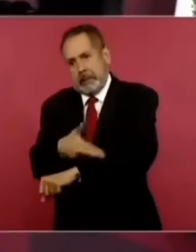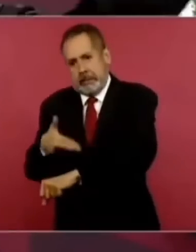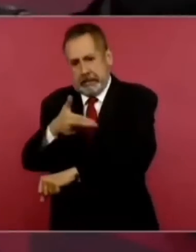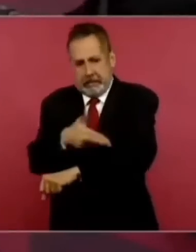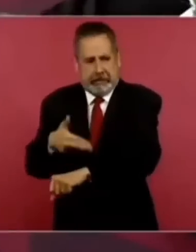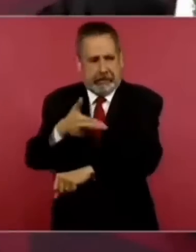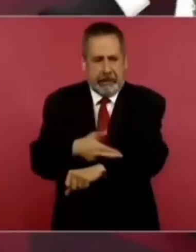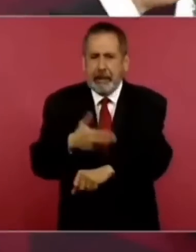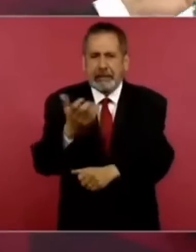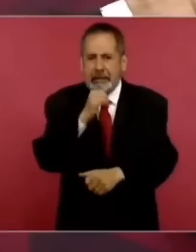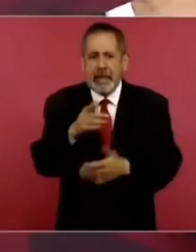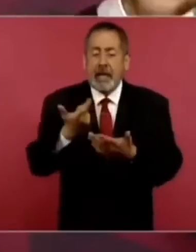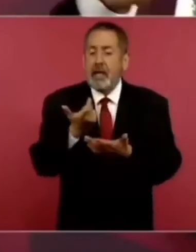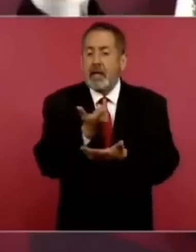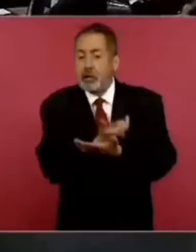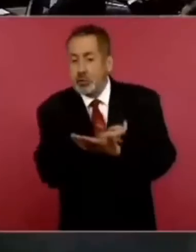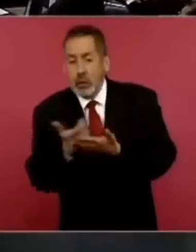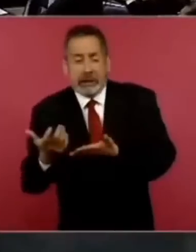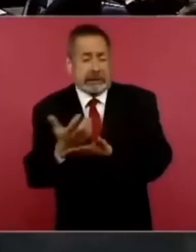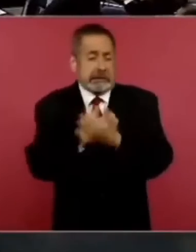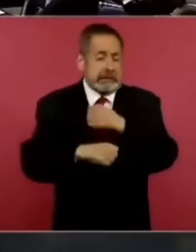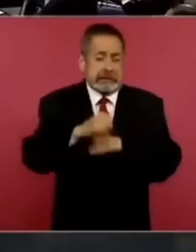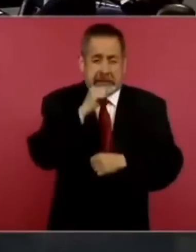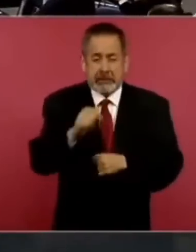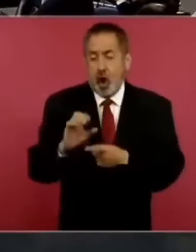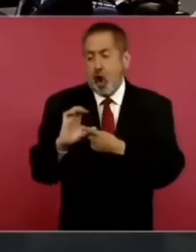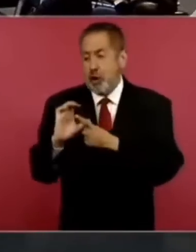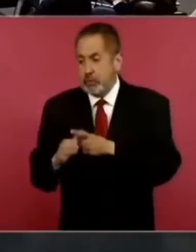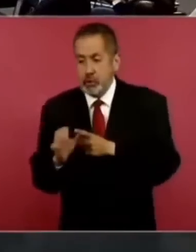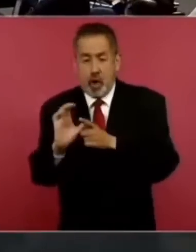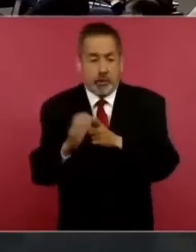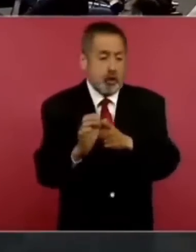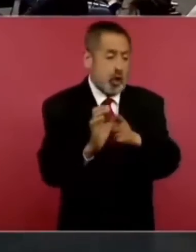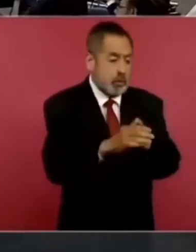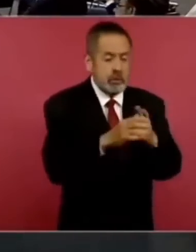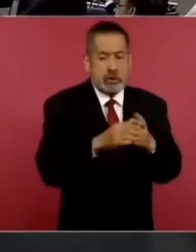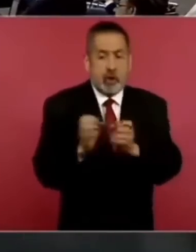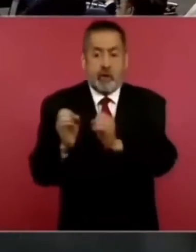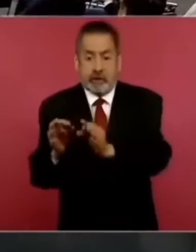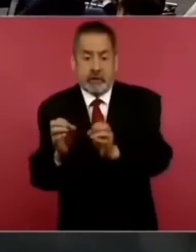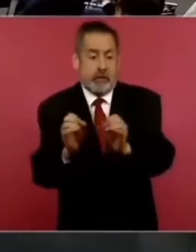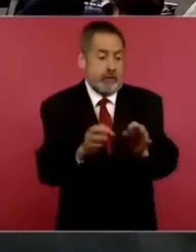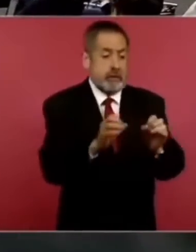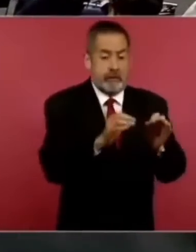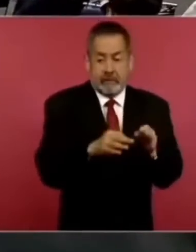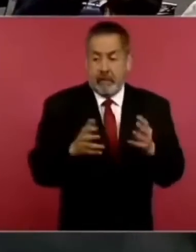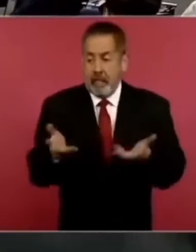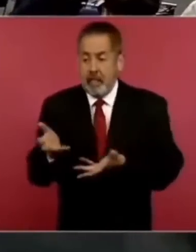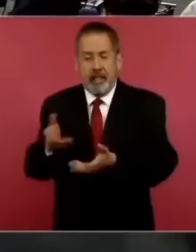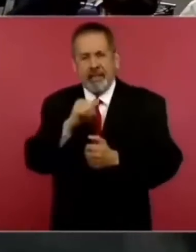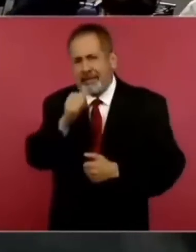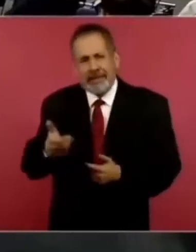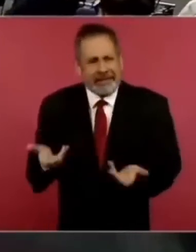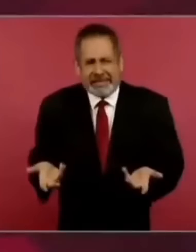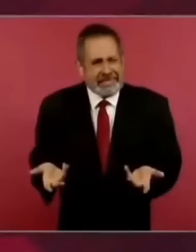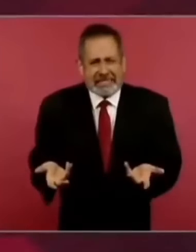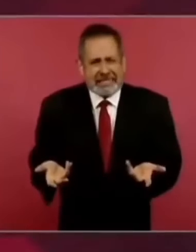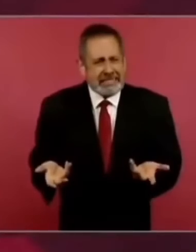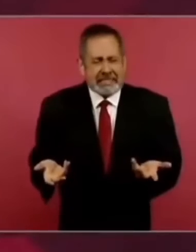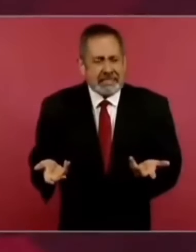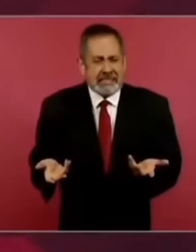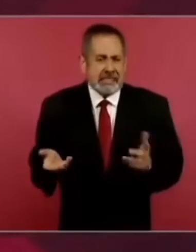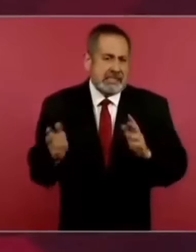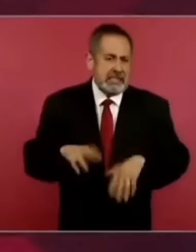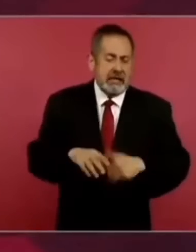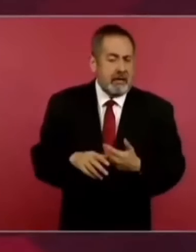sueldos elevadísimos, comisiones para todos, oficinas para todo y no